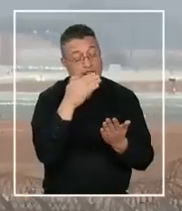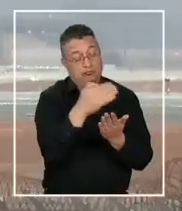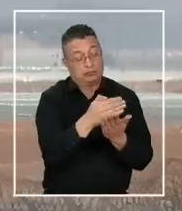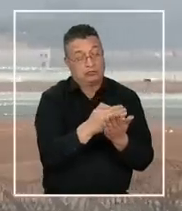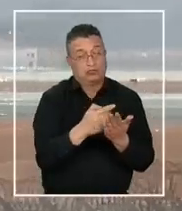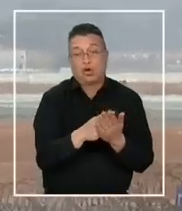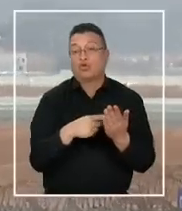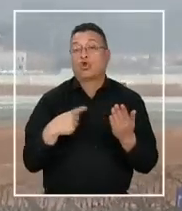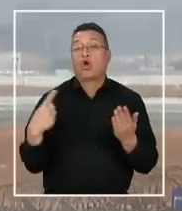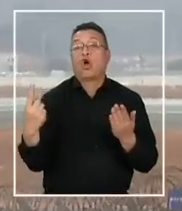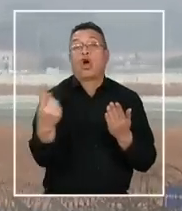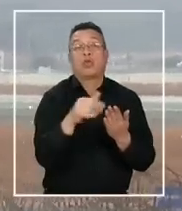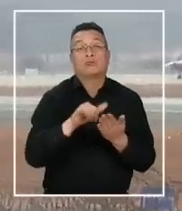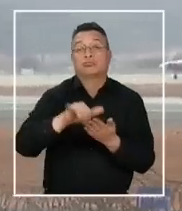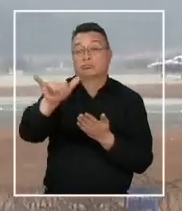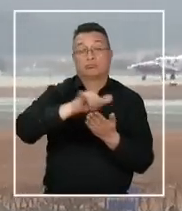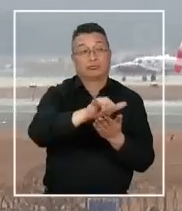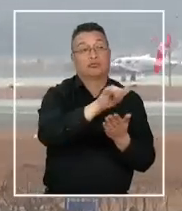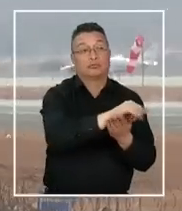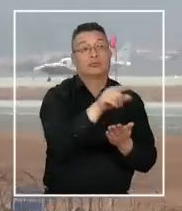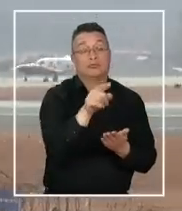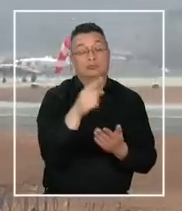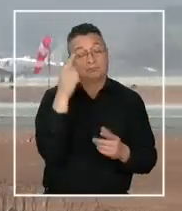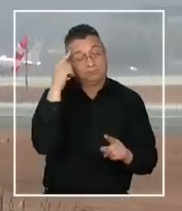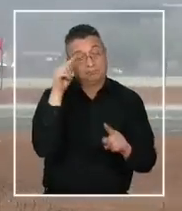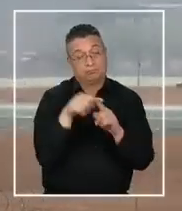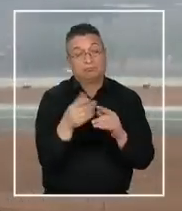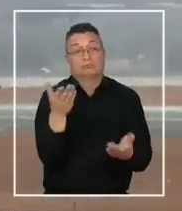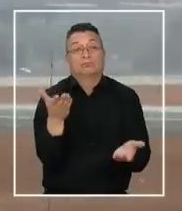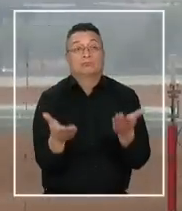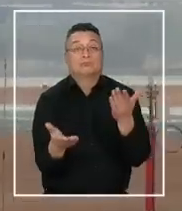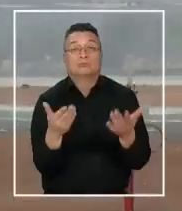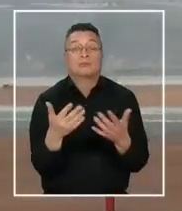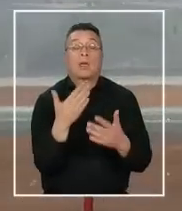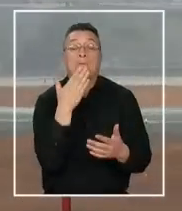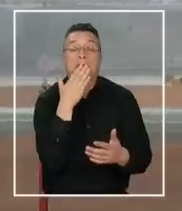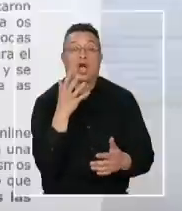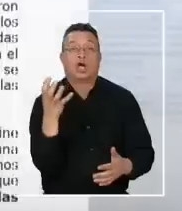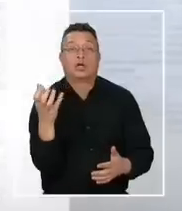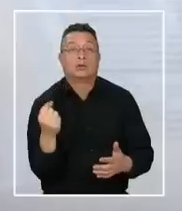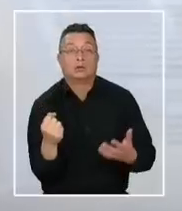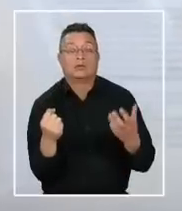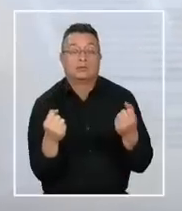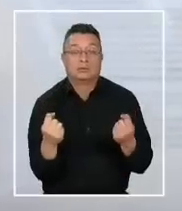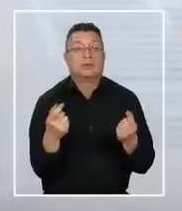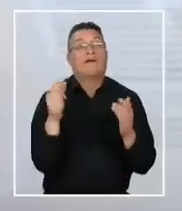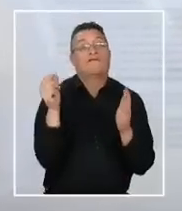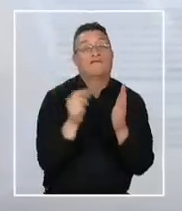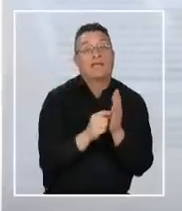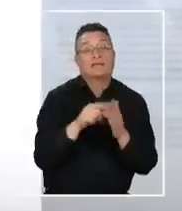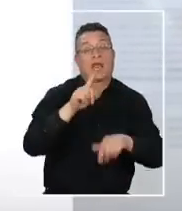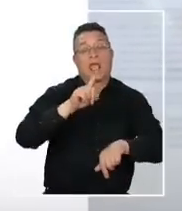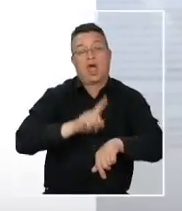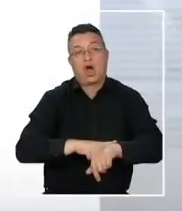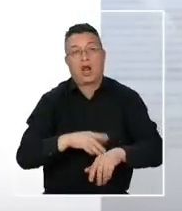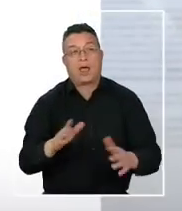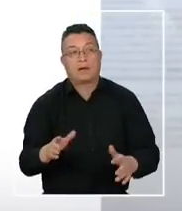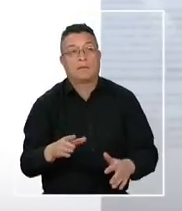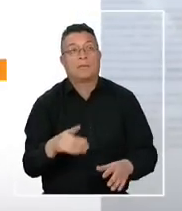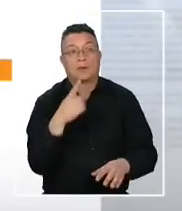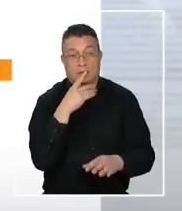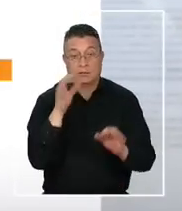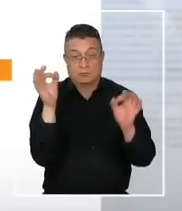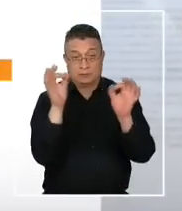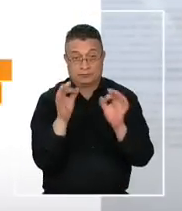oferta de todas las aerolíneas disponibles con el fin de evaluar lo más conveniente en precio, fechas y horarios. Las instrucciones